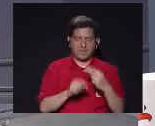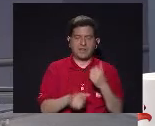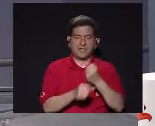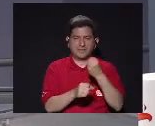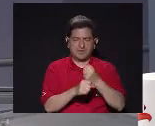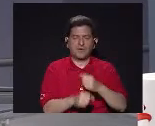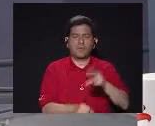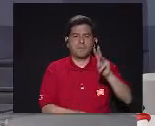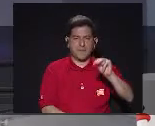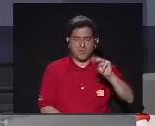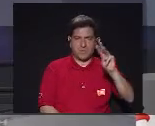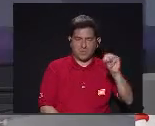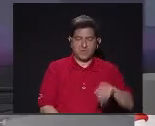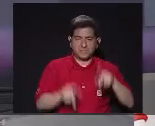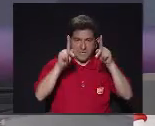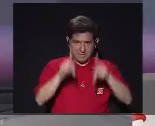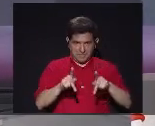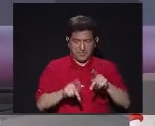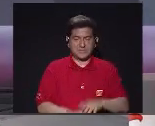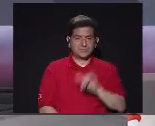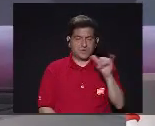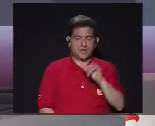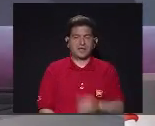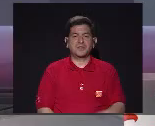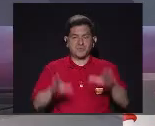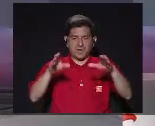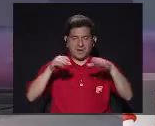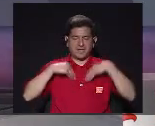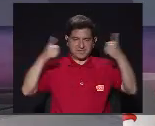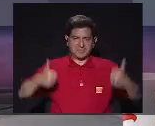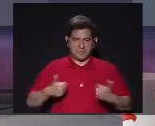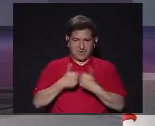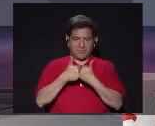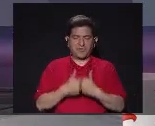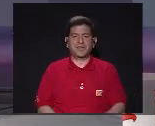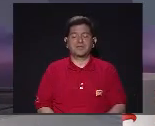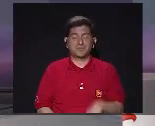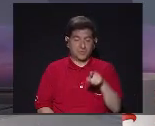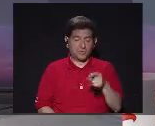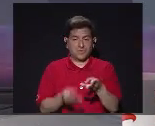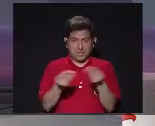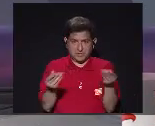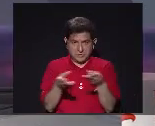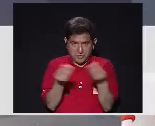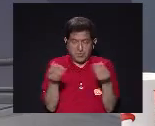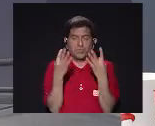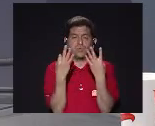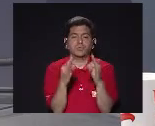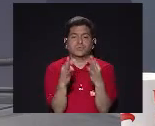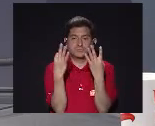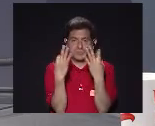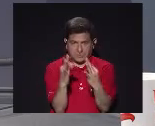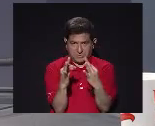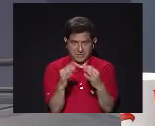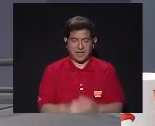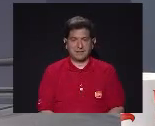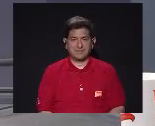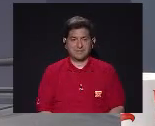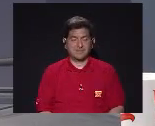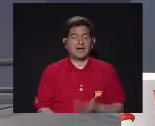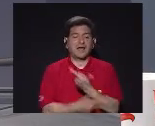Manuel Monestel Que fue otra de las personas Que asumió este Maravilloso reto De participar en esta producción Que lo que pretende Es